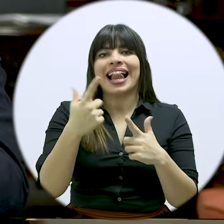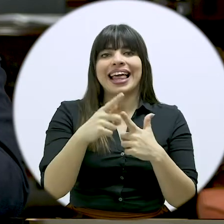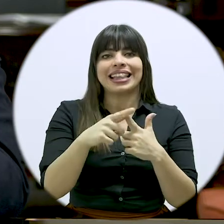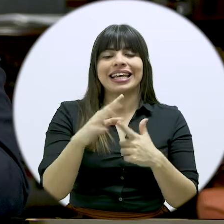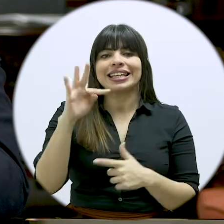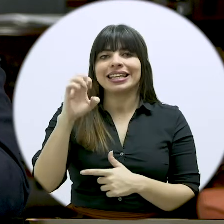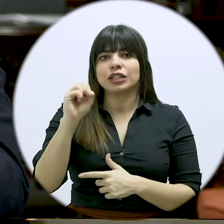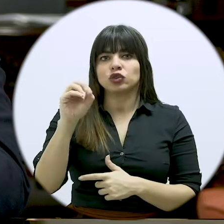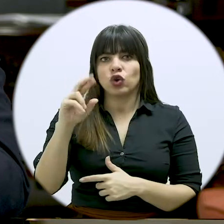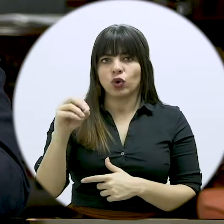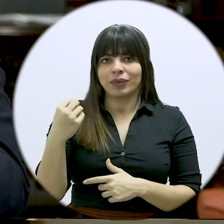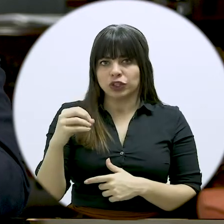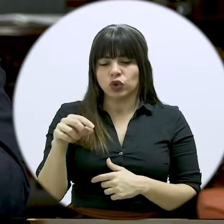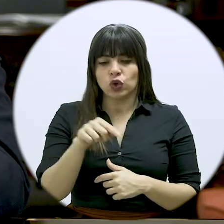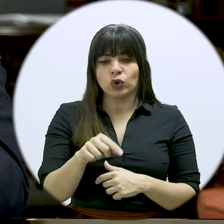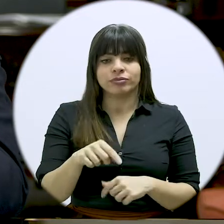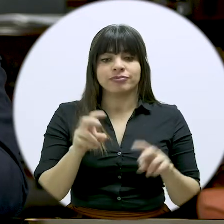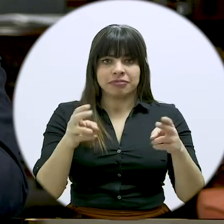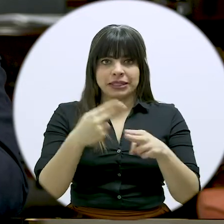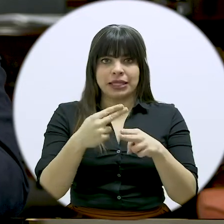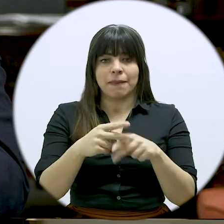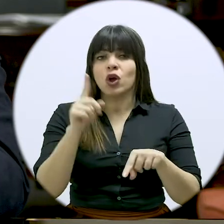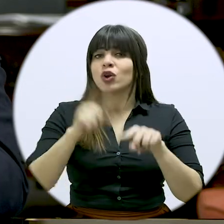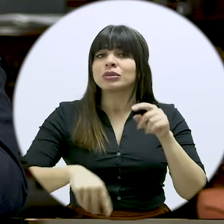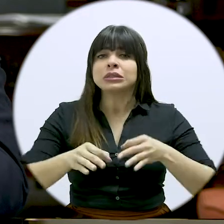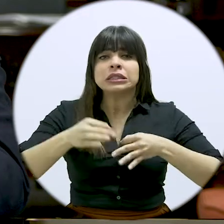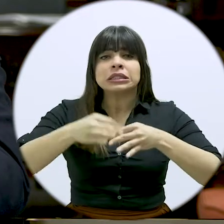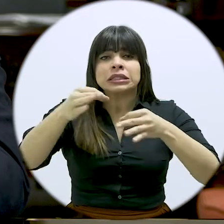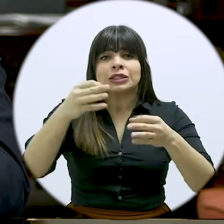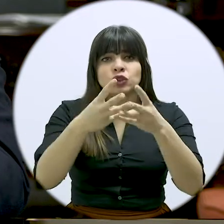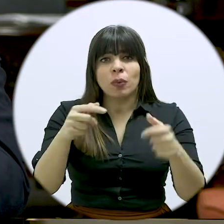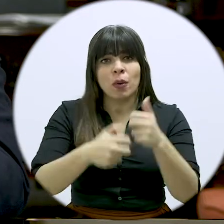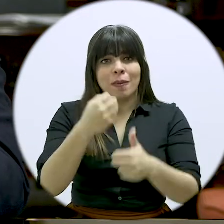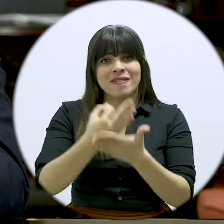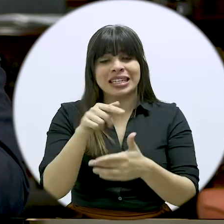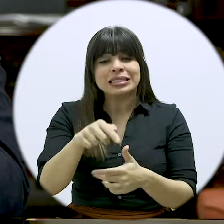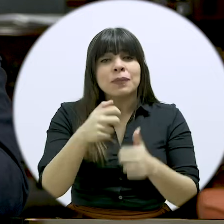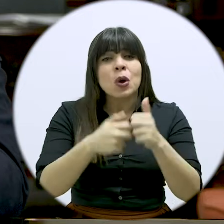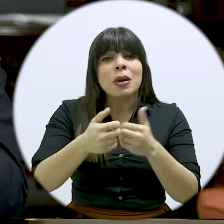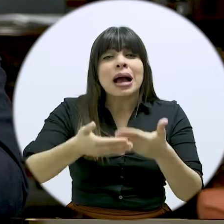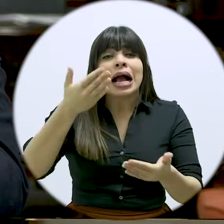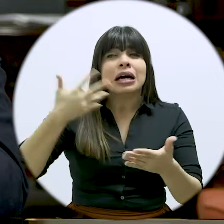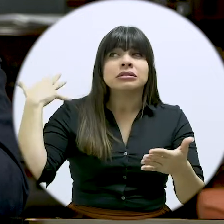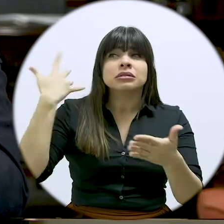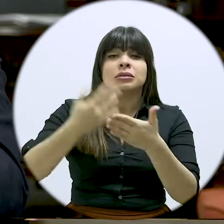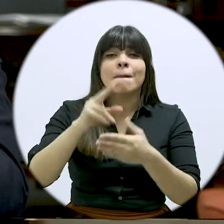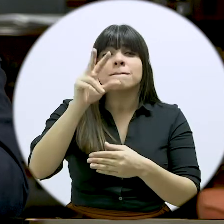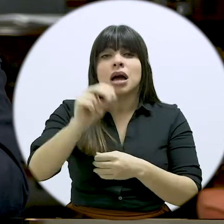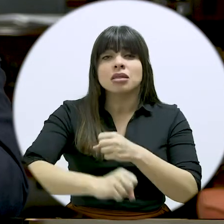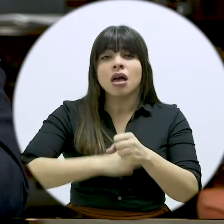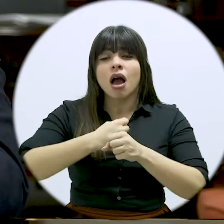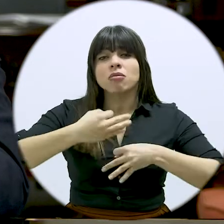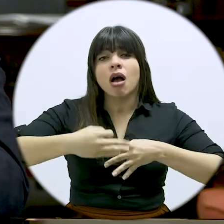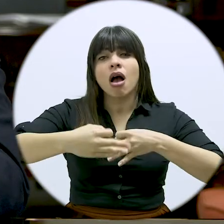conocido como Letras del Tesoro. No podemos postergar más la solución del problema fiscal, un problema que tiene ya casi